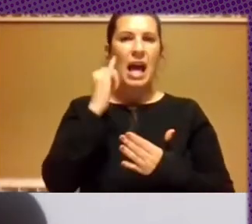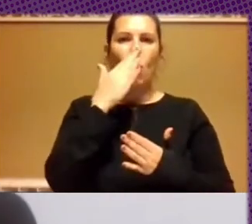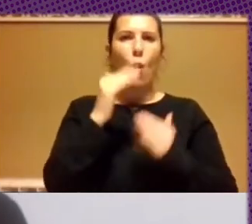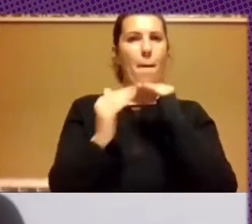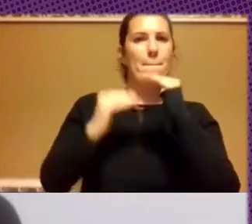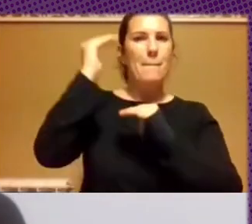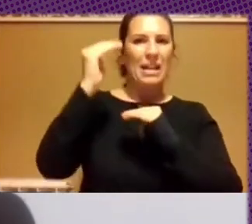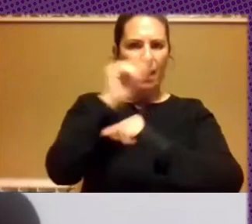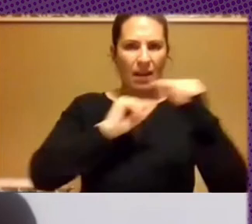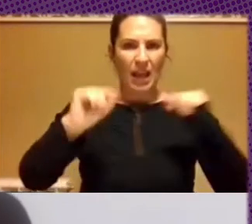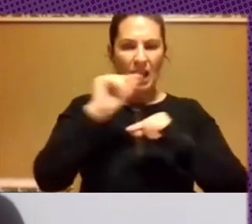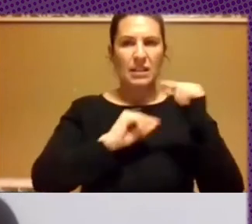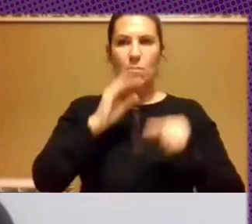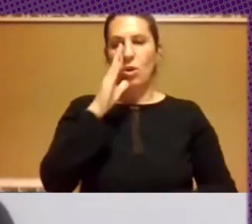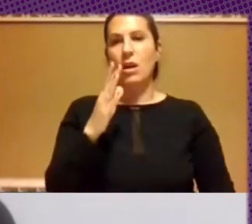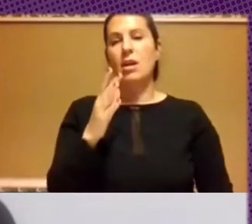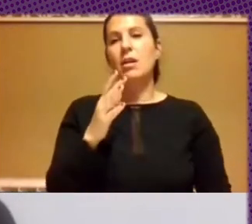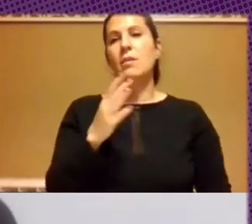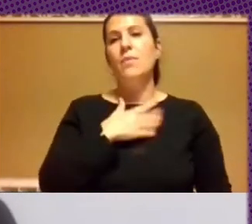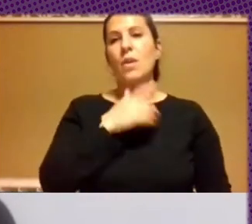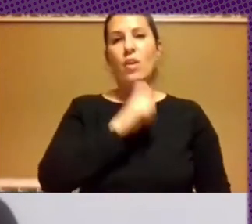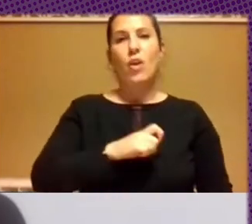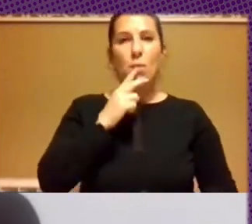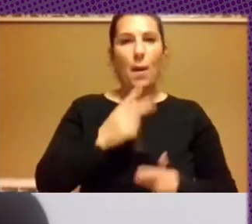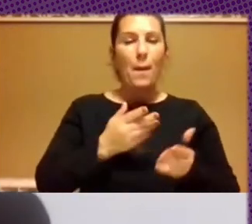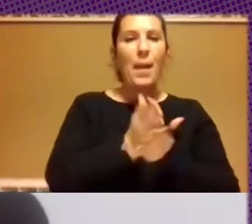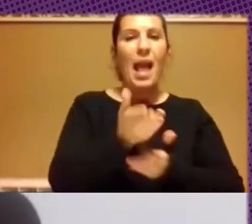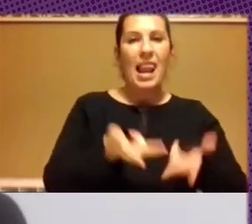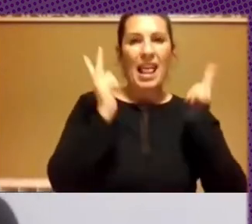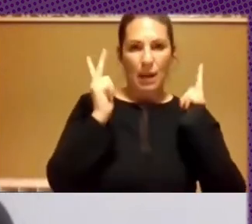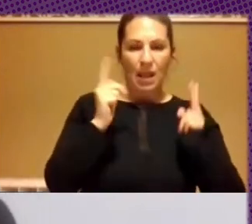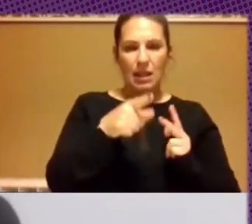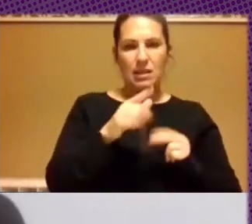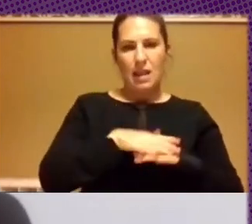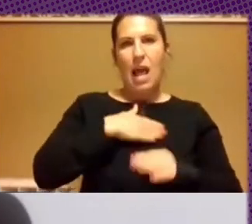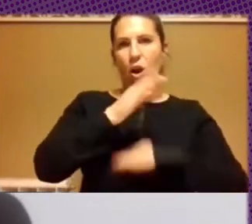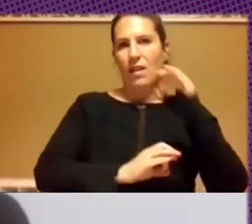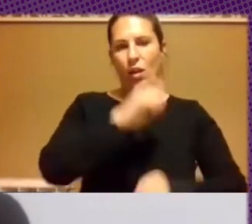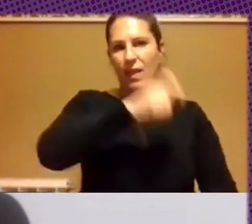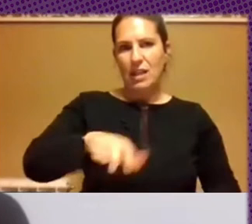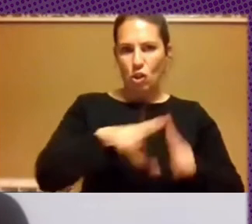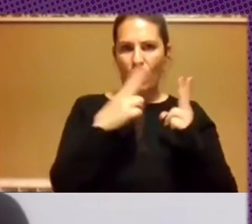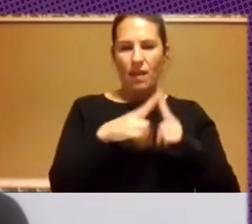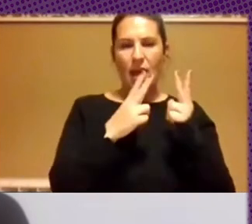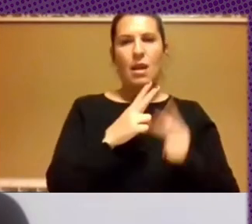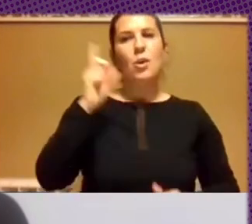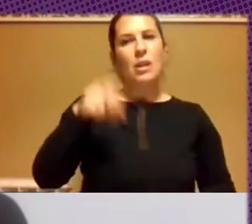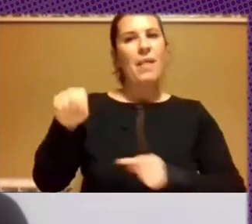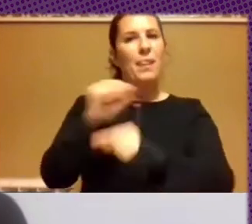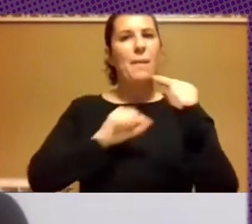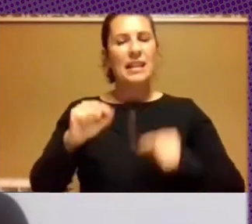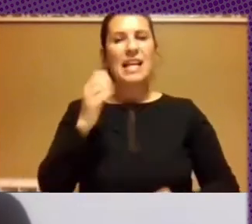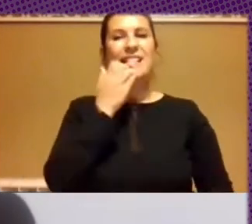Fundación Día Libre es una iniciativa de la sociedad civil organizada, muchas veces también creo que está el debate si